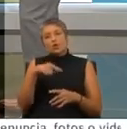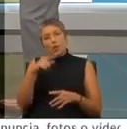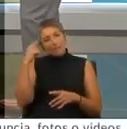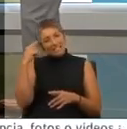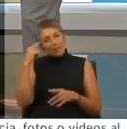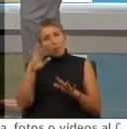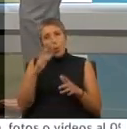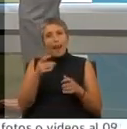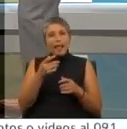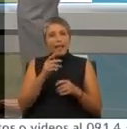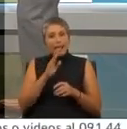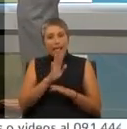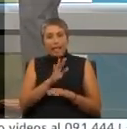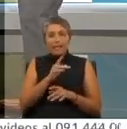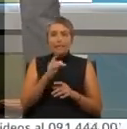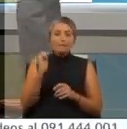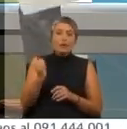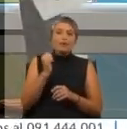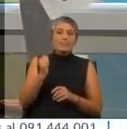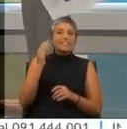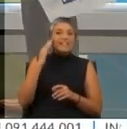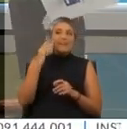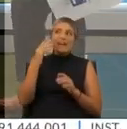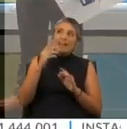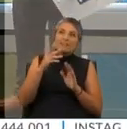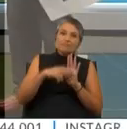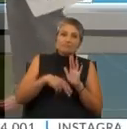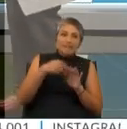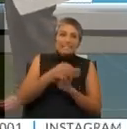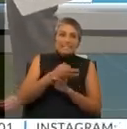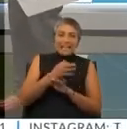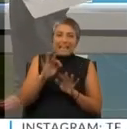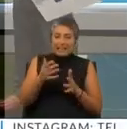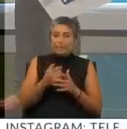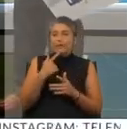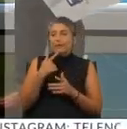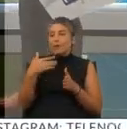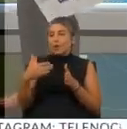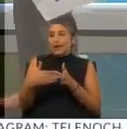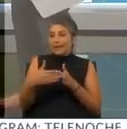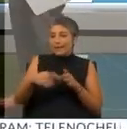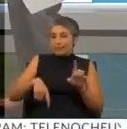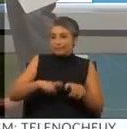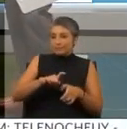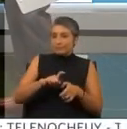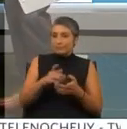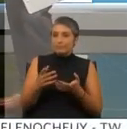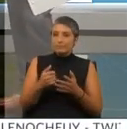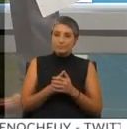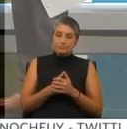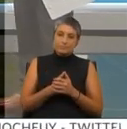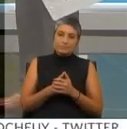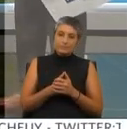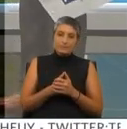sujeción y qué no? Por eso la importancia de saber qué instrucciones están recibiendo los árbitros. Viene un córner. ¿Sucede esto? Al principio